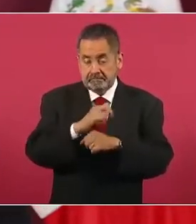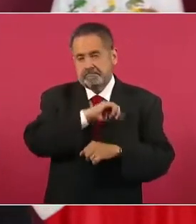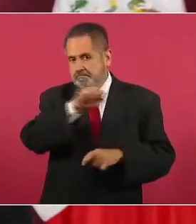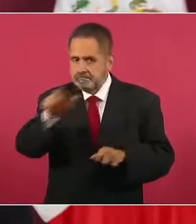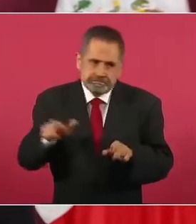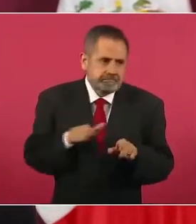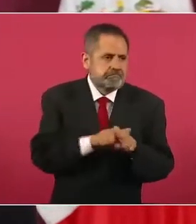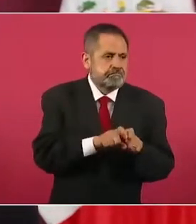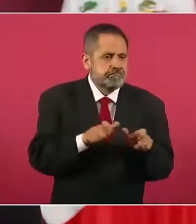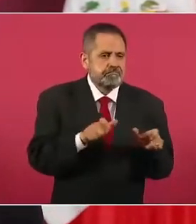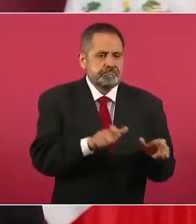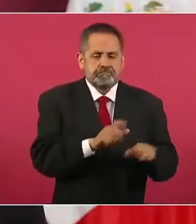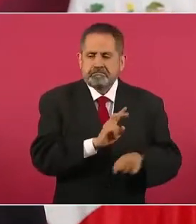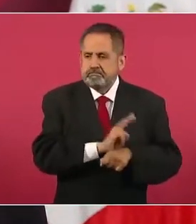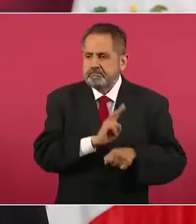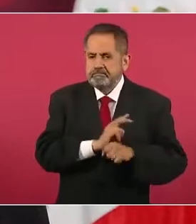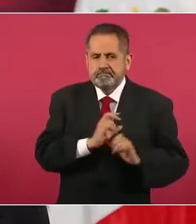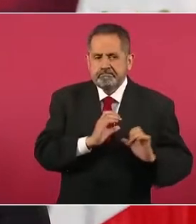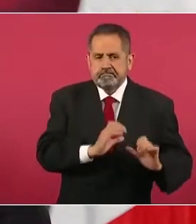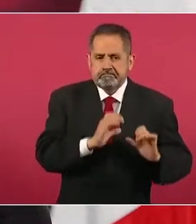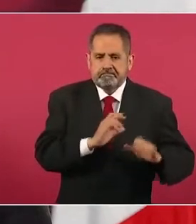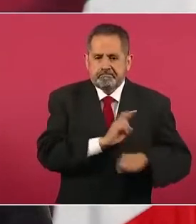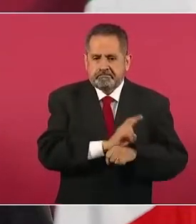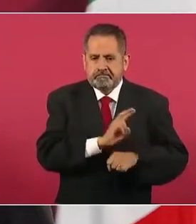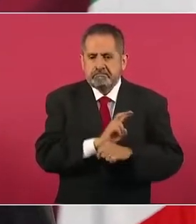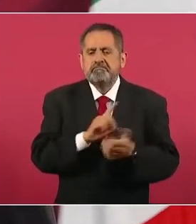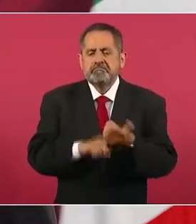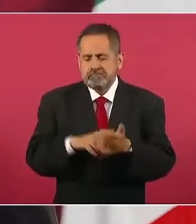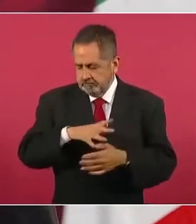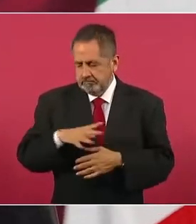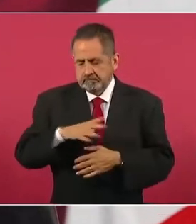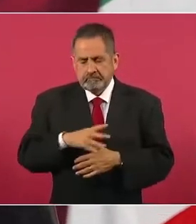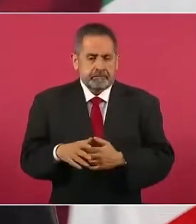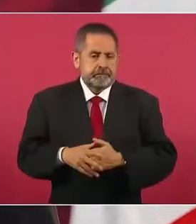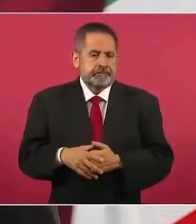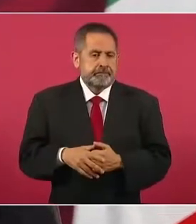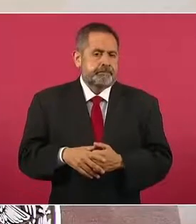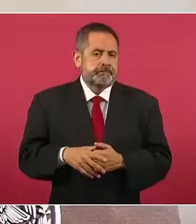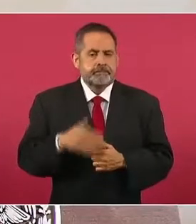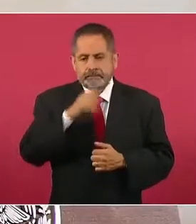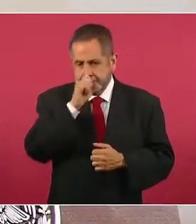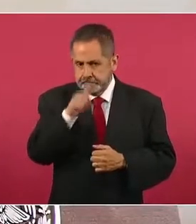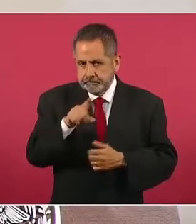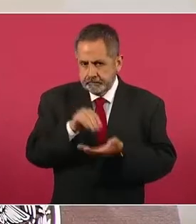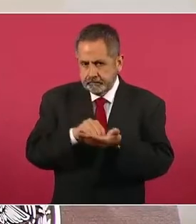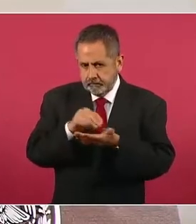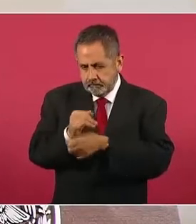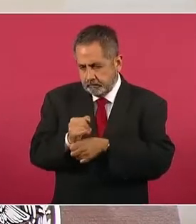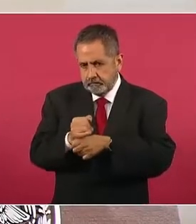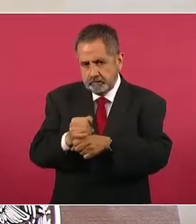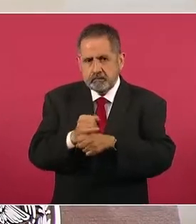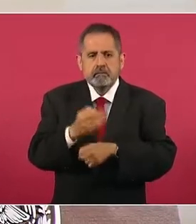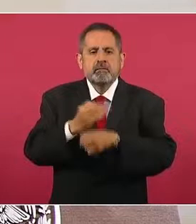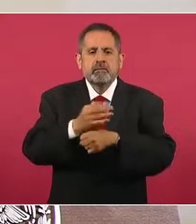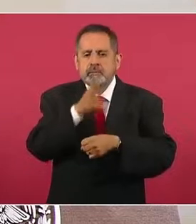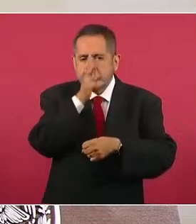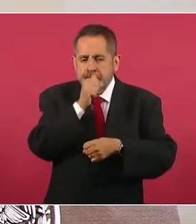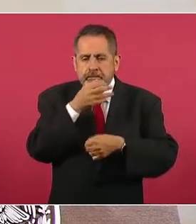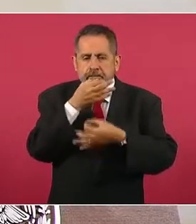se le cuida y continúa la investigación. No puedo